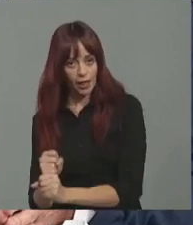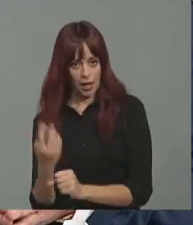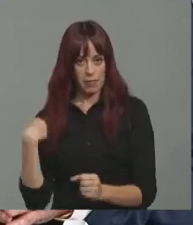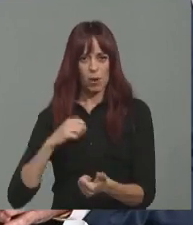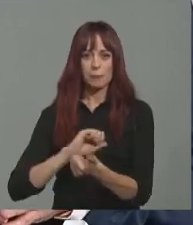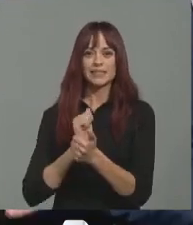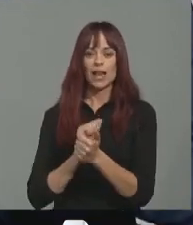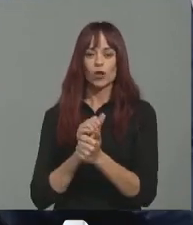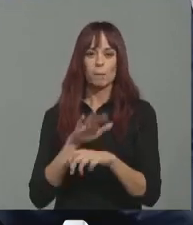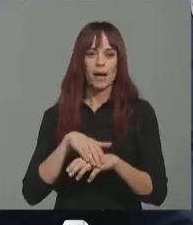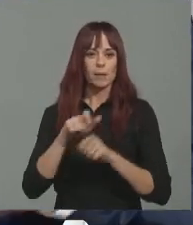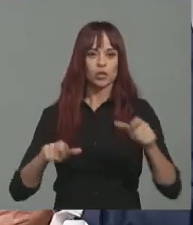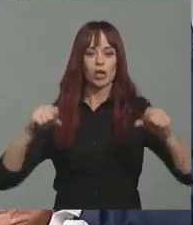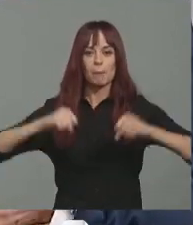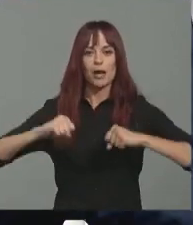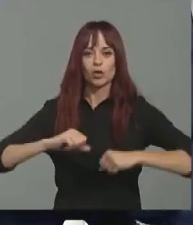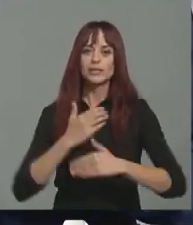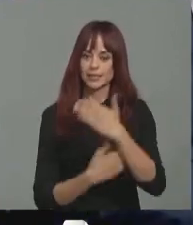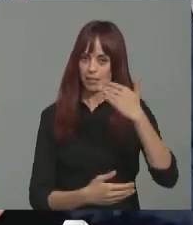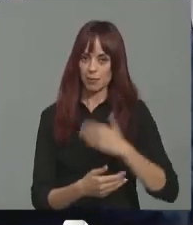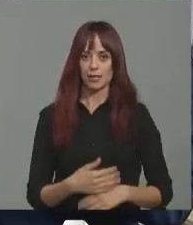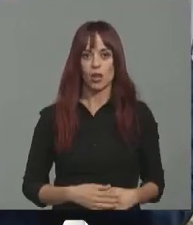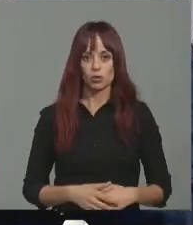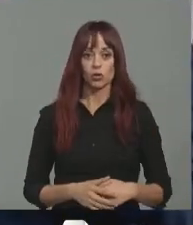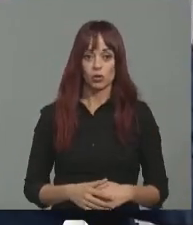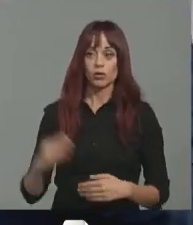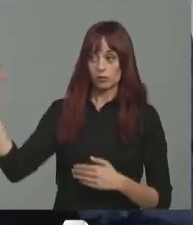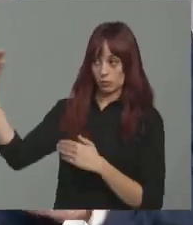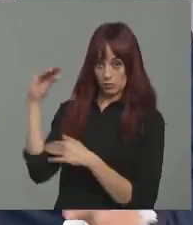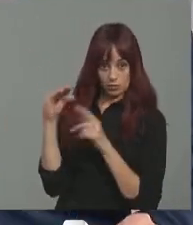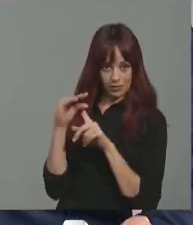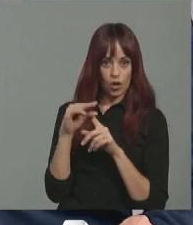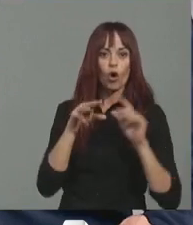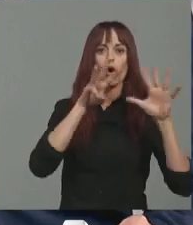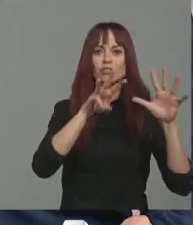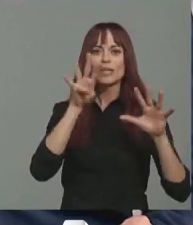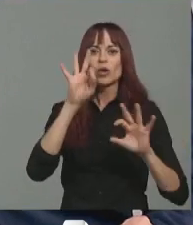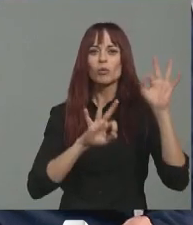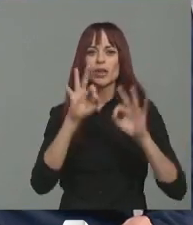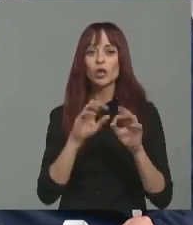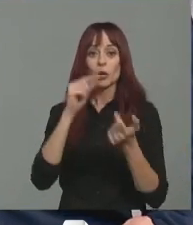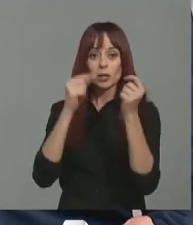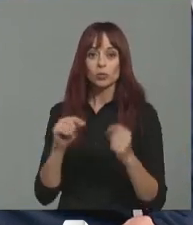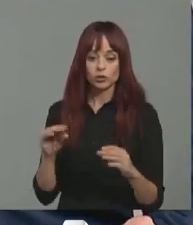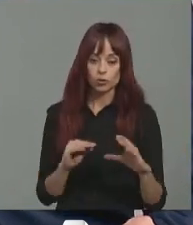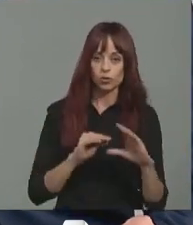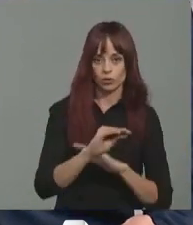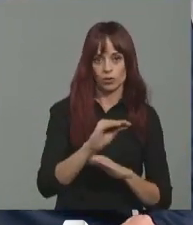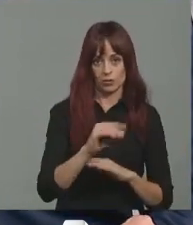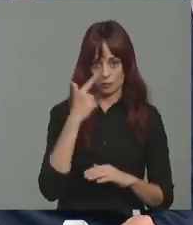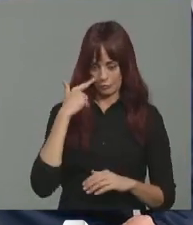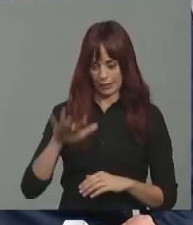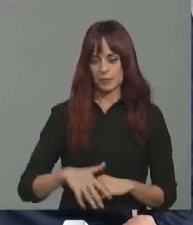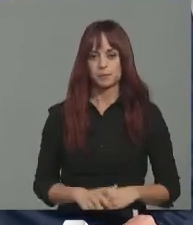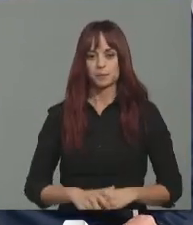para personas mayores y discapacitados. Para eso empleamos el 84% del presupuesto regional. 84%. Fíjese,